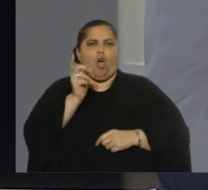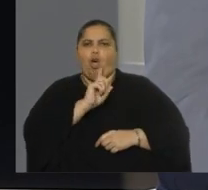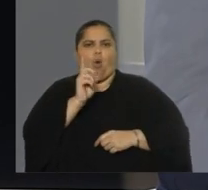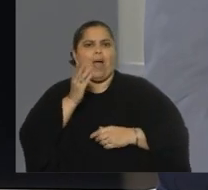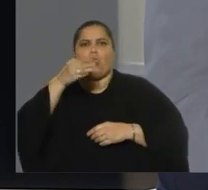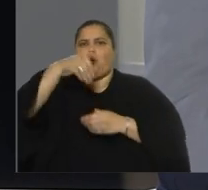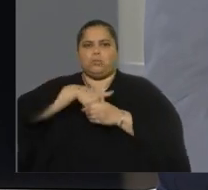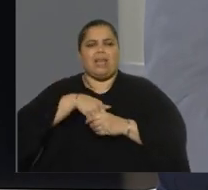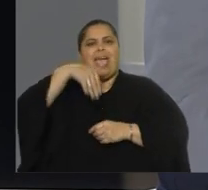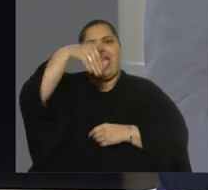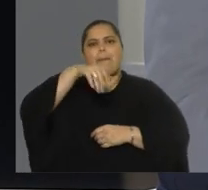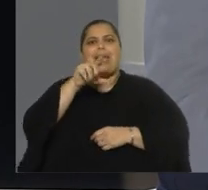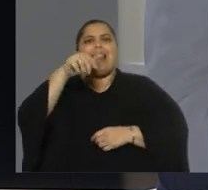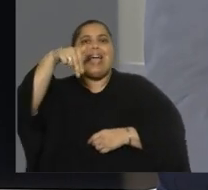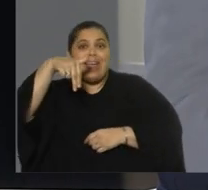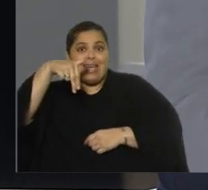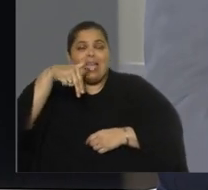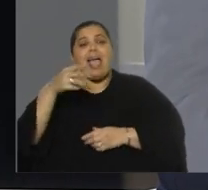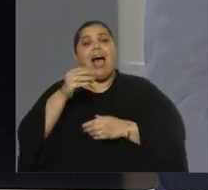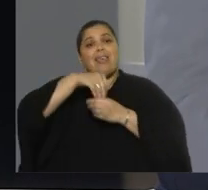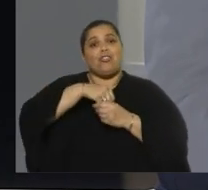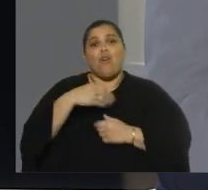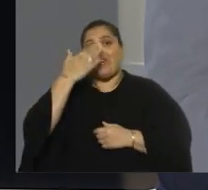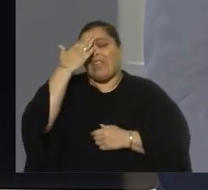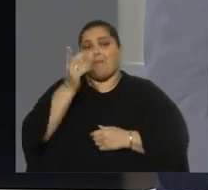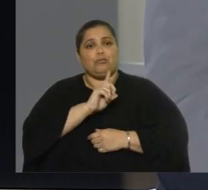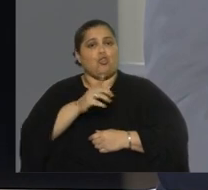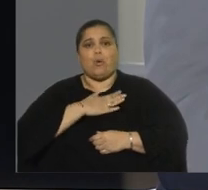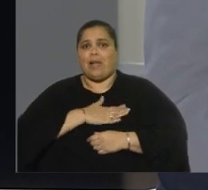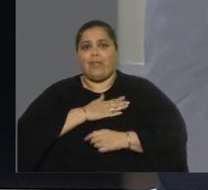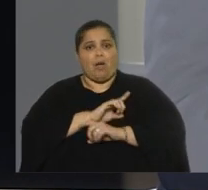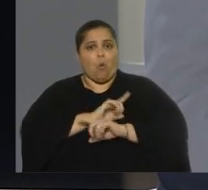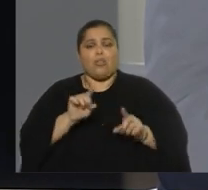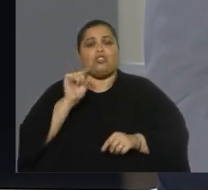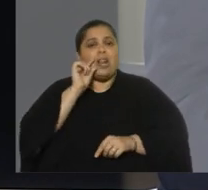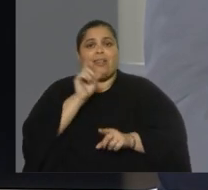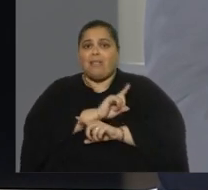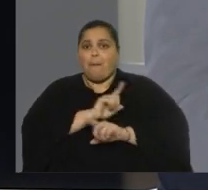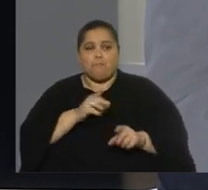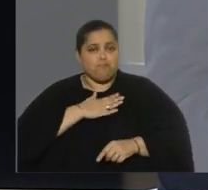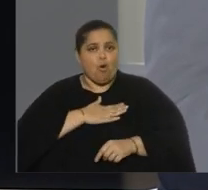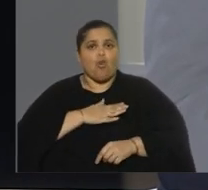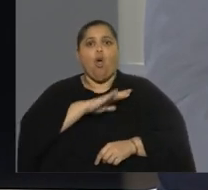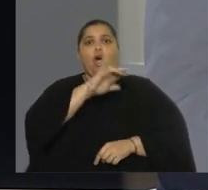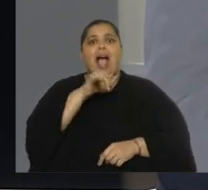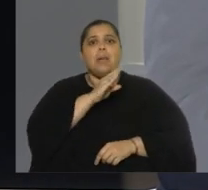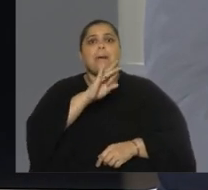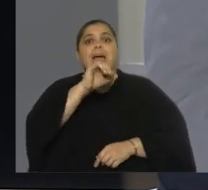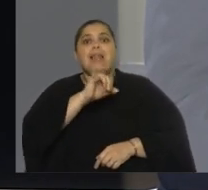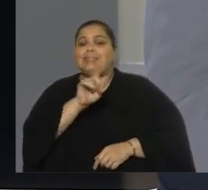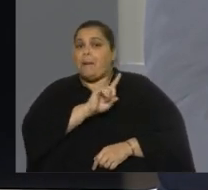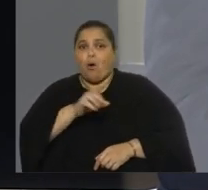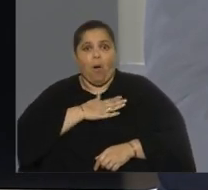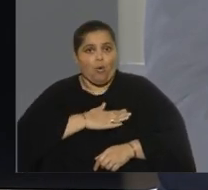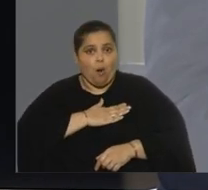al Frente Amplio, yo nunca estuve de acuerdo, como no lo estaba Sereñi, como no lo estaba Jaime Pérez, y